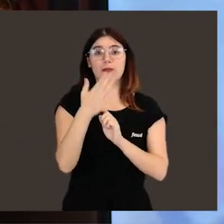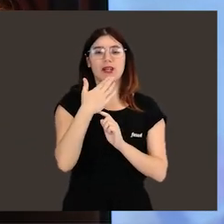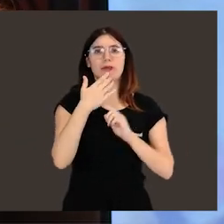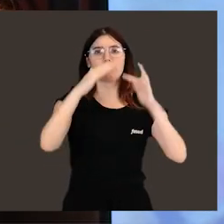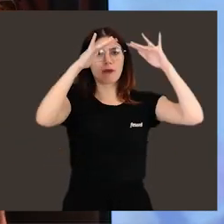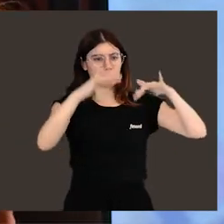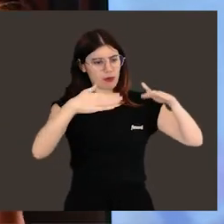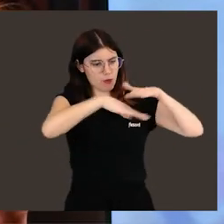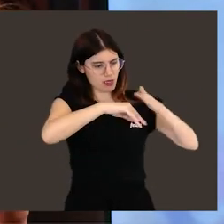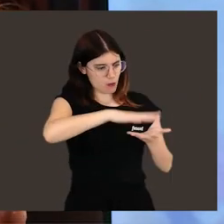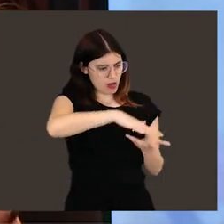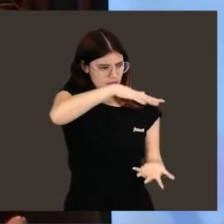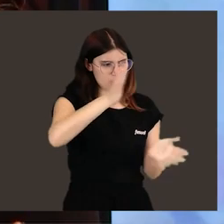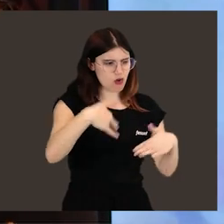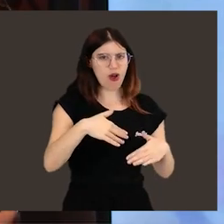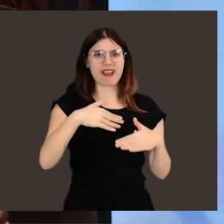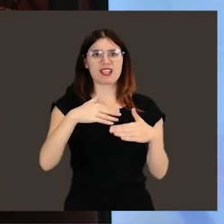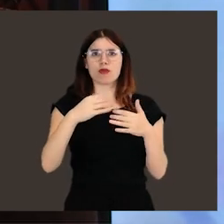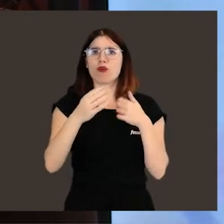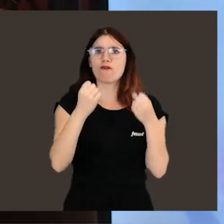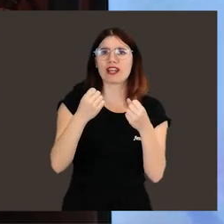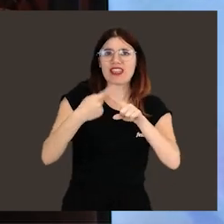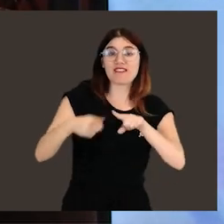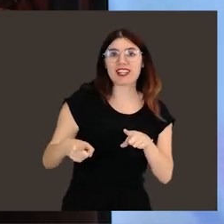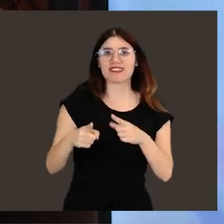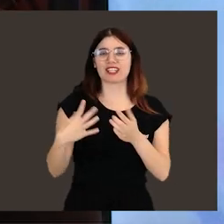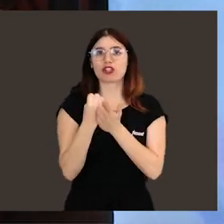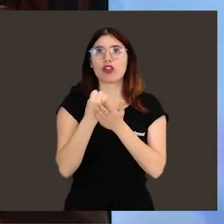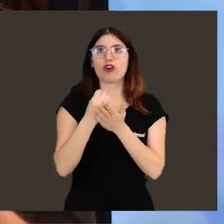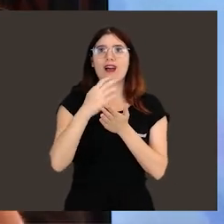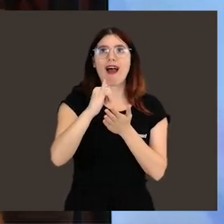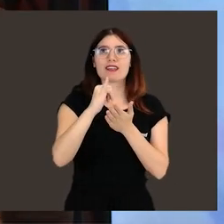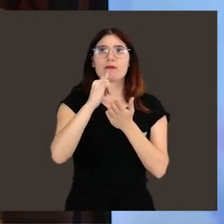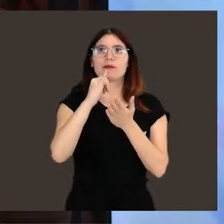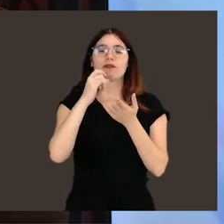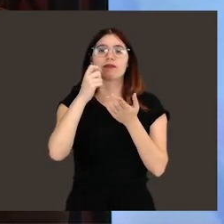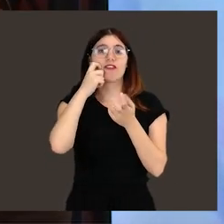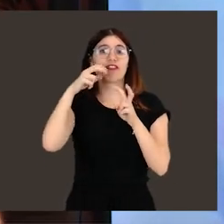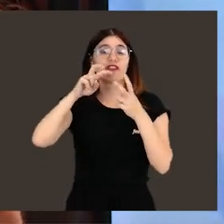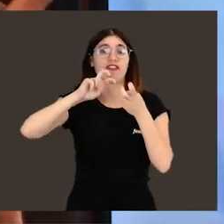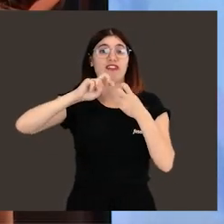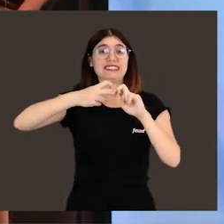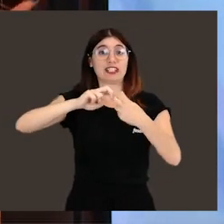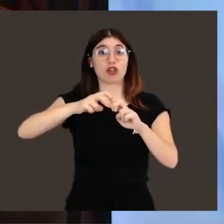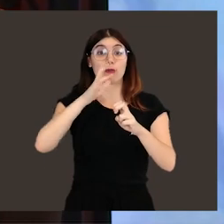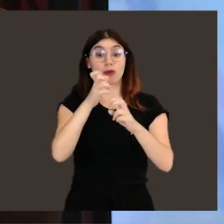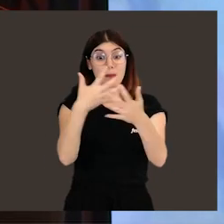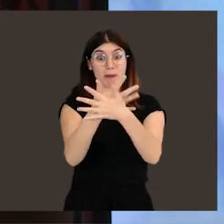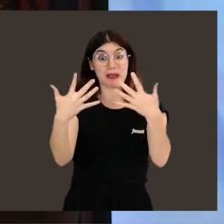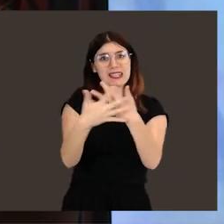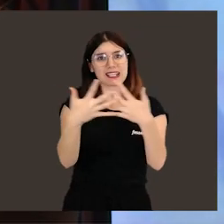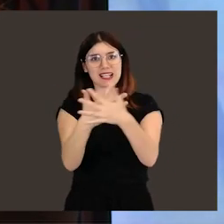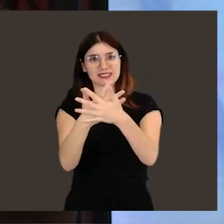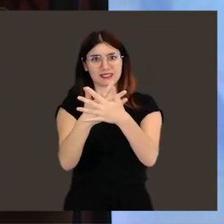cambian. Desaparece la sedimentación, desaparecen las fuerzas de estrés, la flotabilidad. Todo lo que ocurre, ocurre a nivel físico por